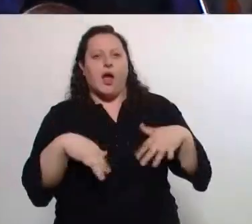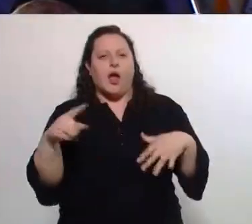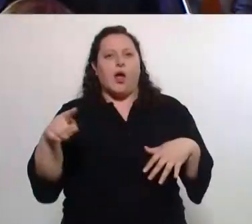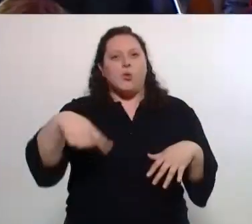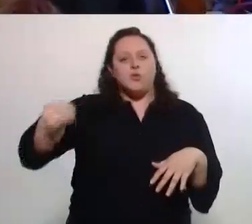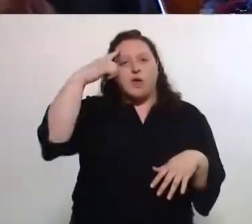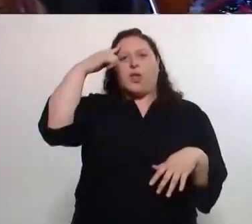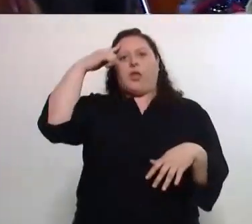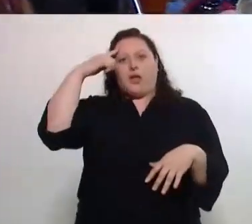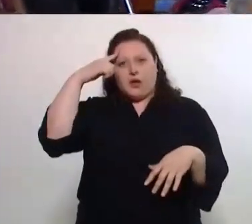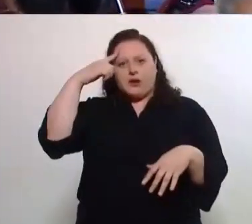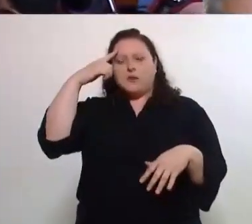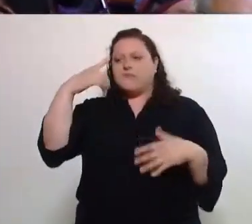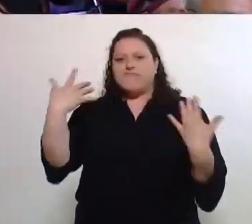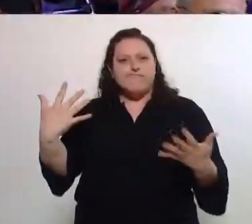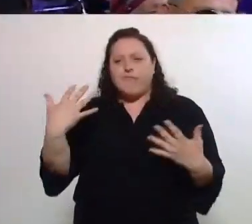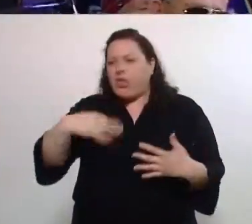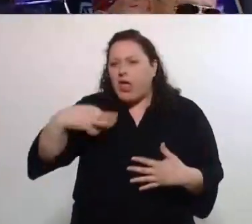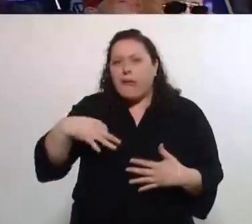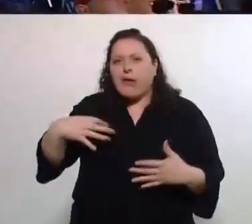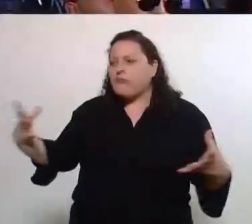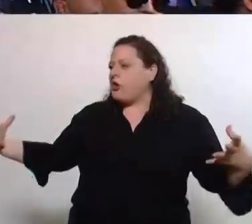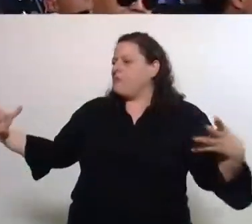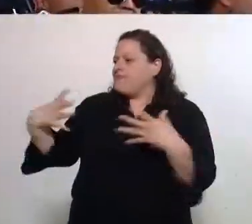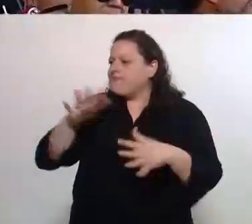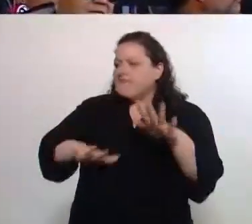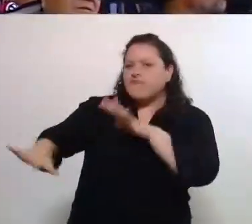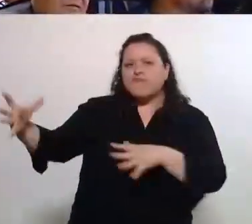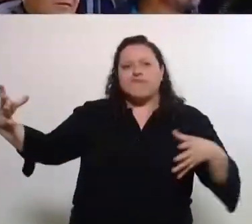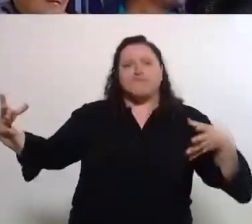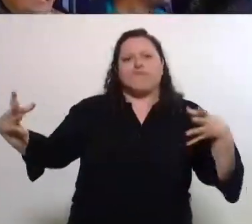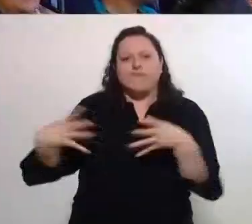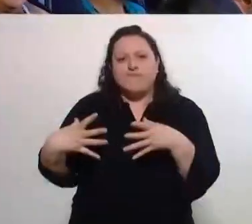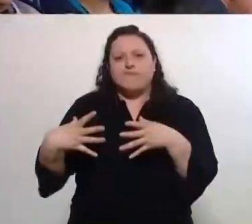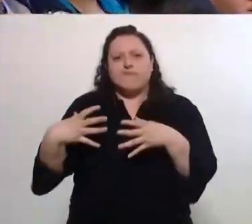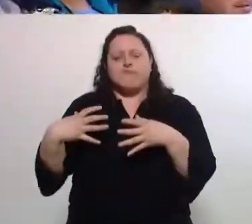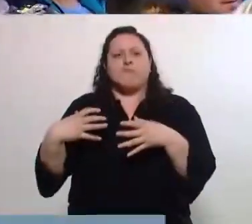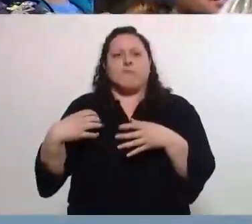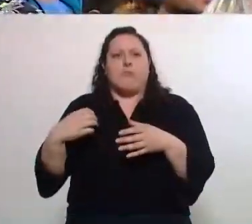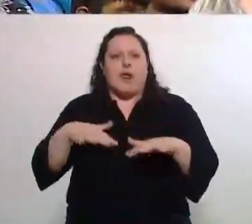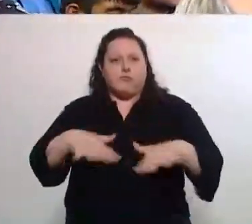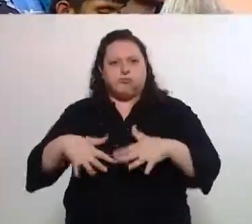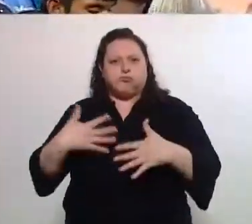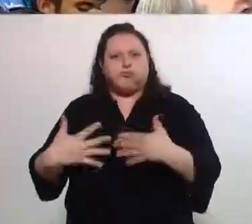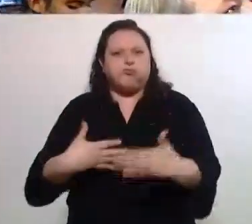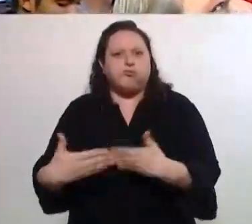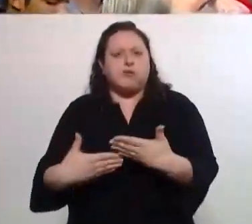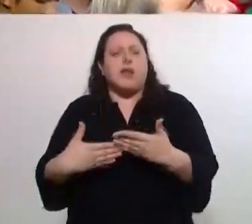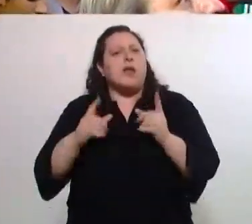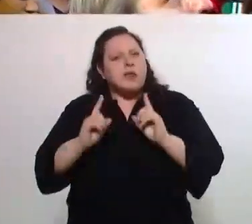no sólo a organizarse en este colectivo, sino además de alguna manera